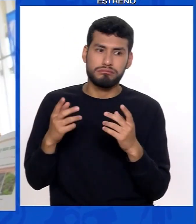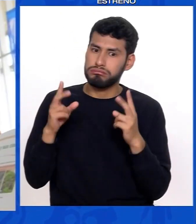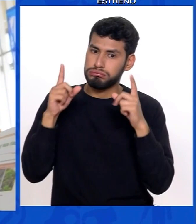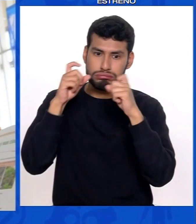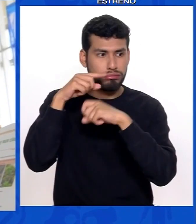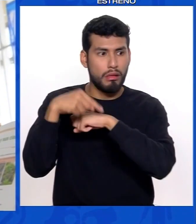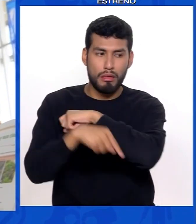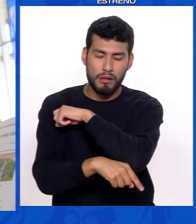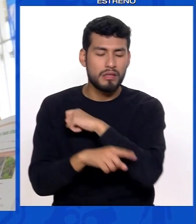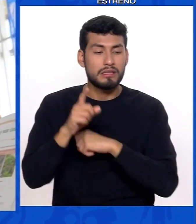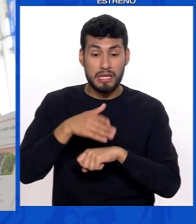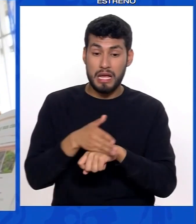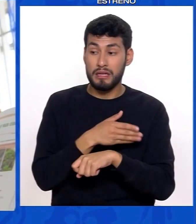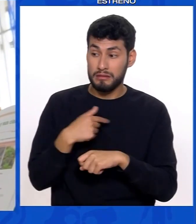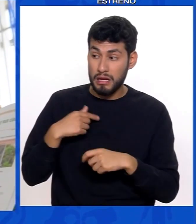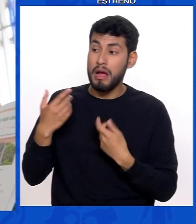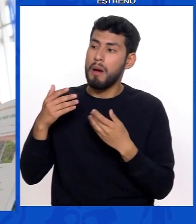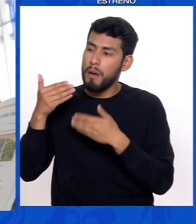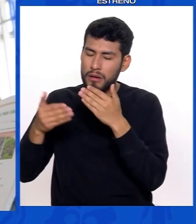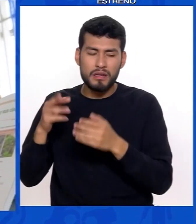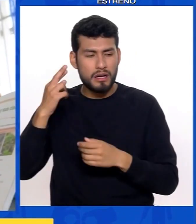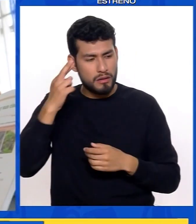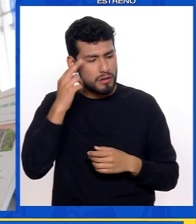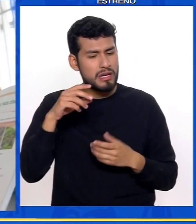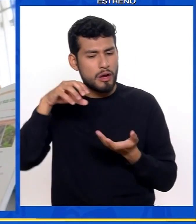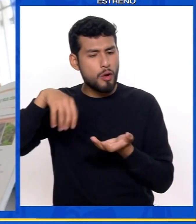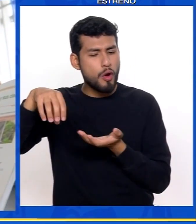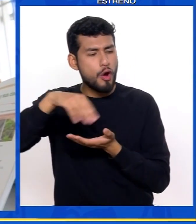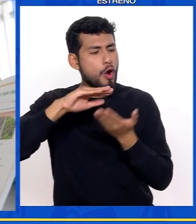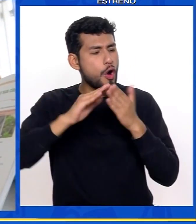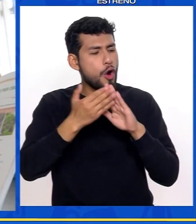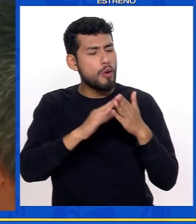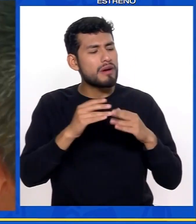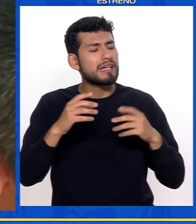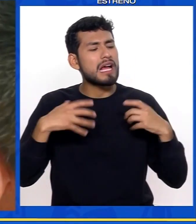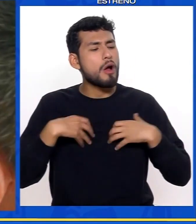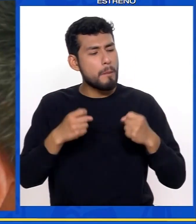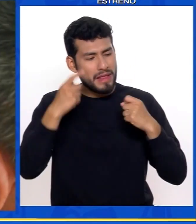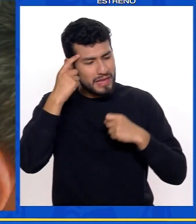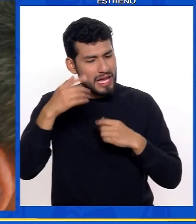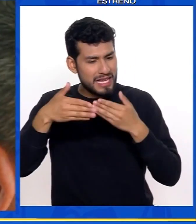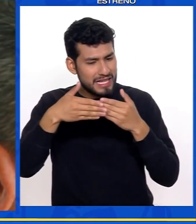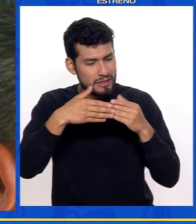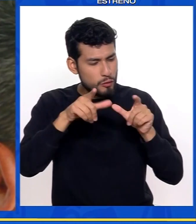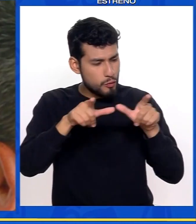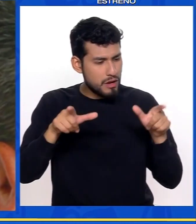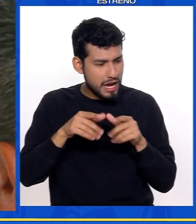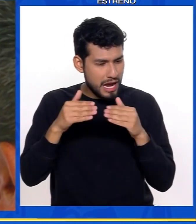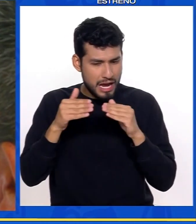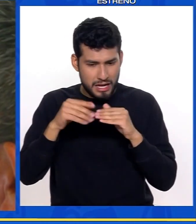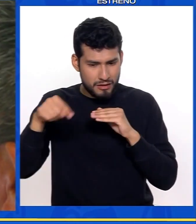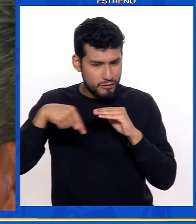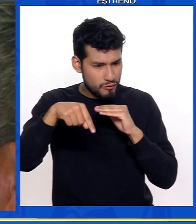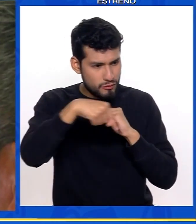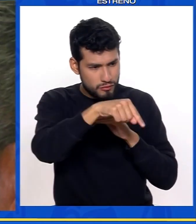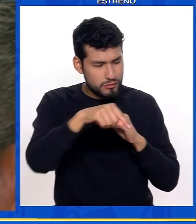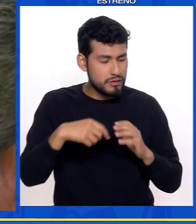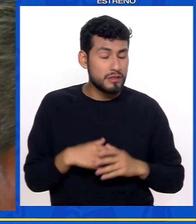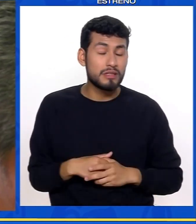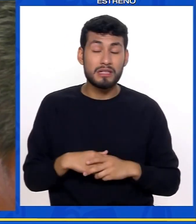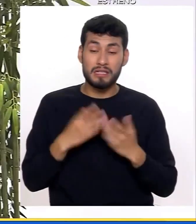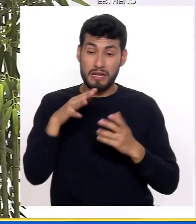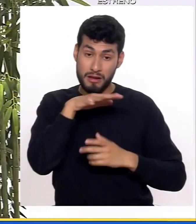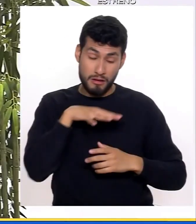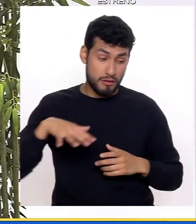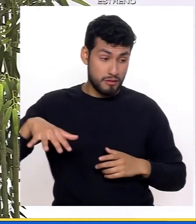mejorando, y ahí vienen todo lo que es los centros de mental comunitaria que están más cerca a los establecimientos. Más o menos nosotros a